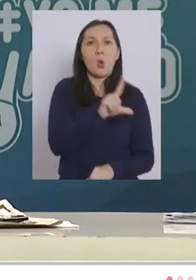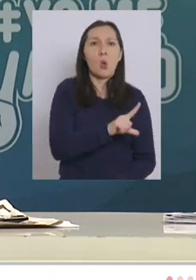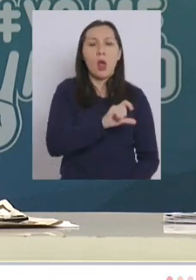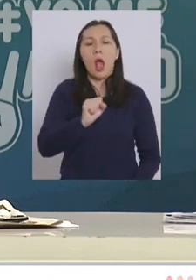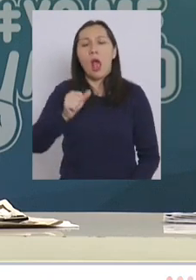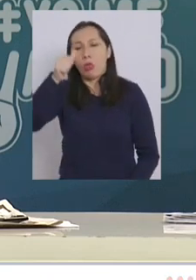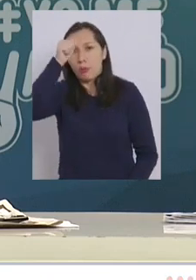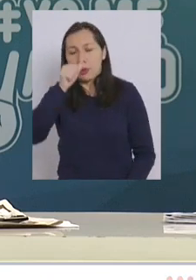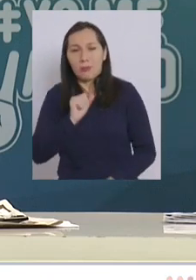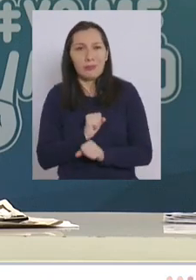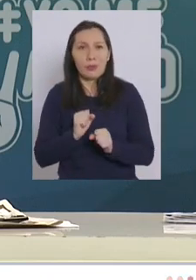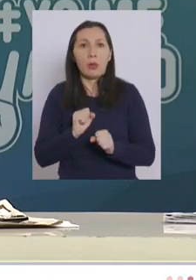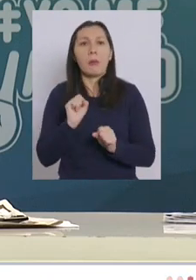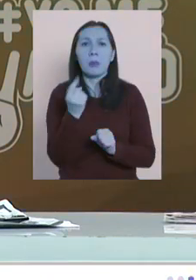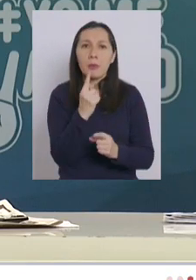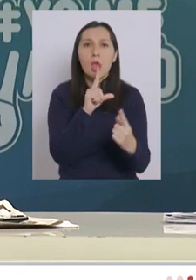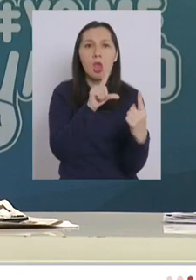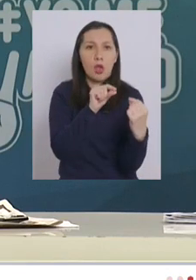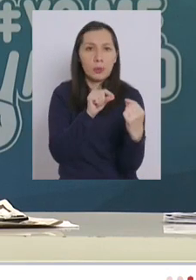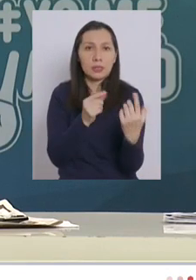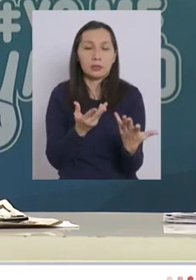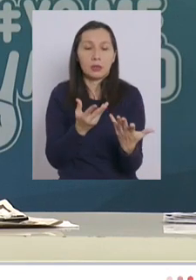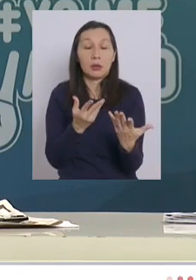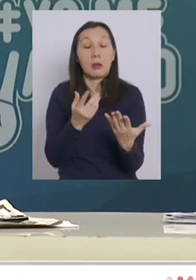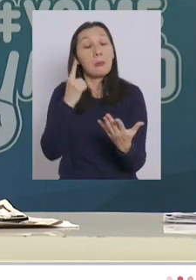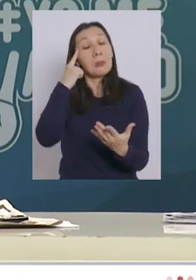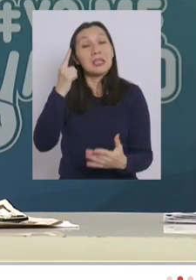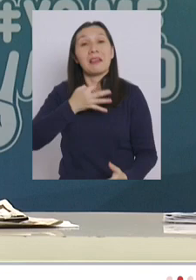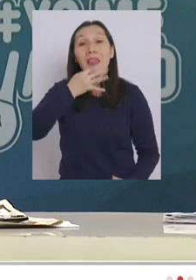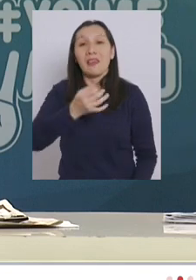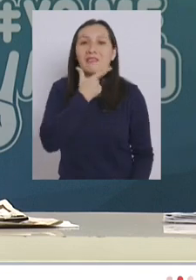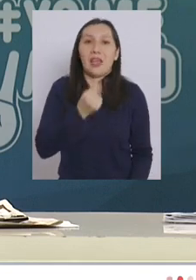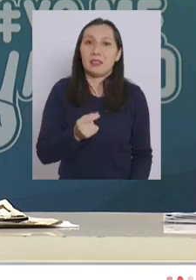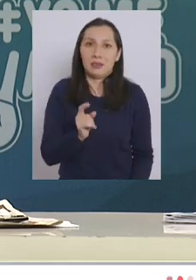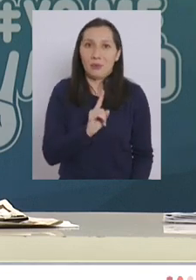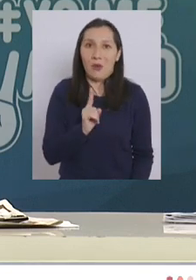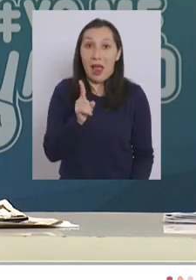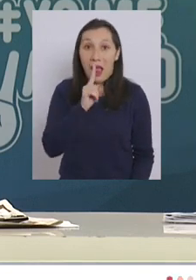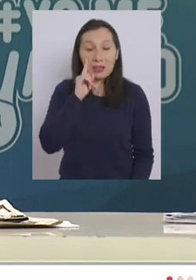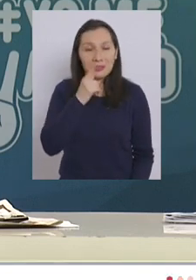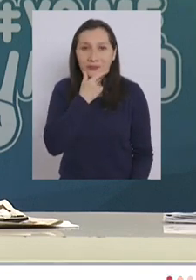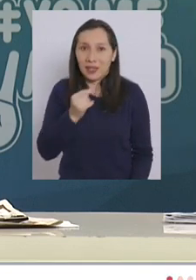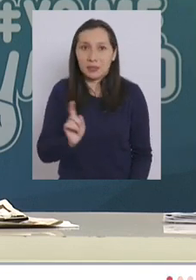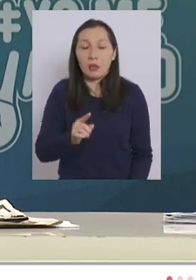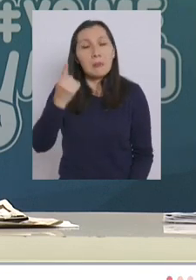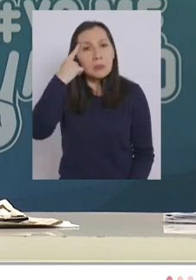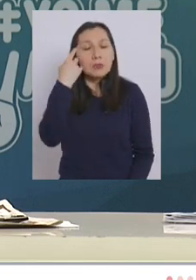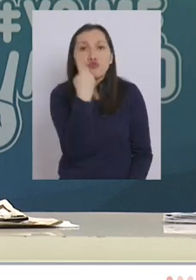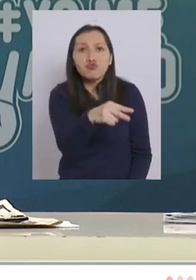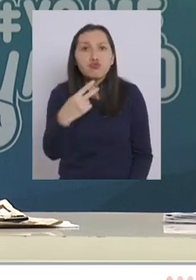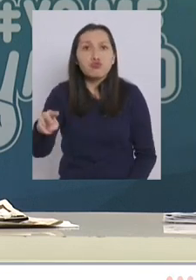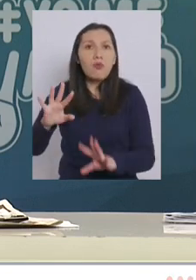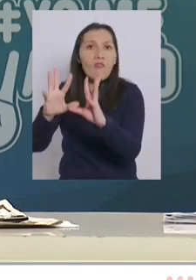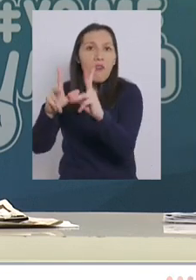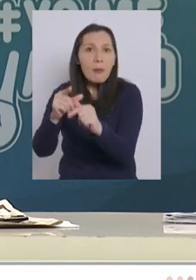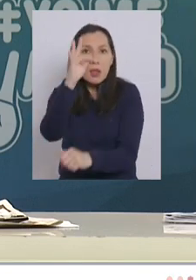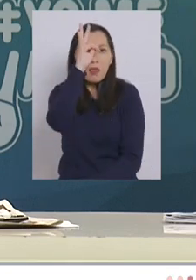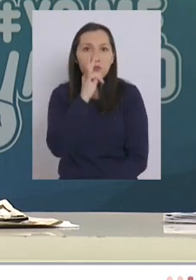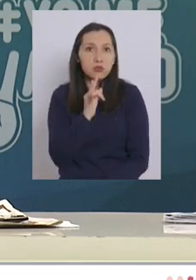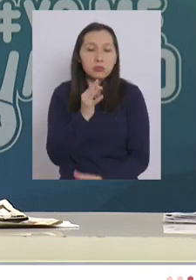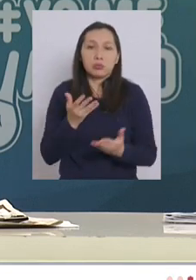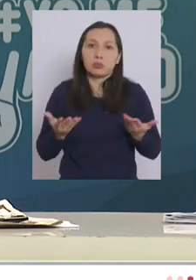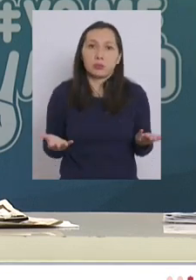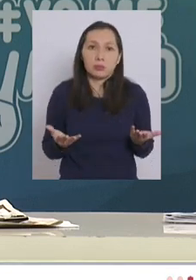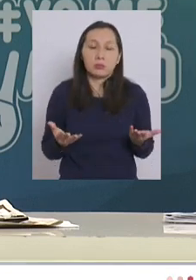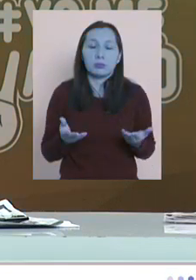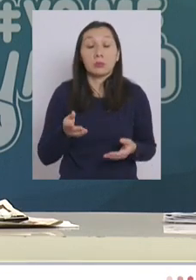de lunes a domingo que parece muy fácil pero no es así pensemos también en las familias de los funcionarios por